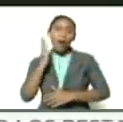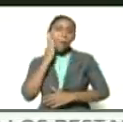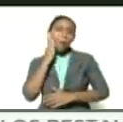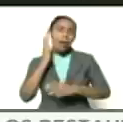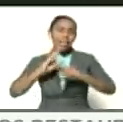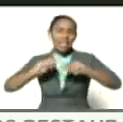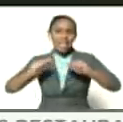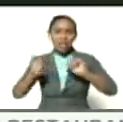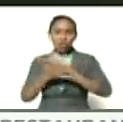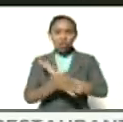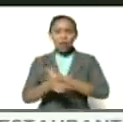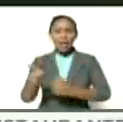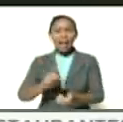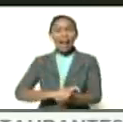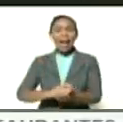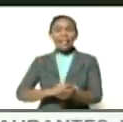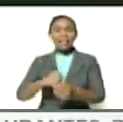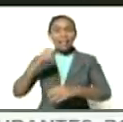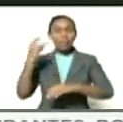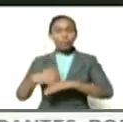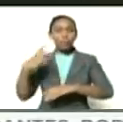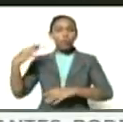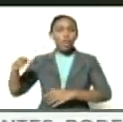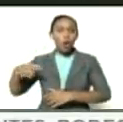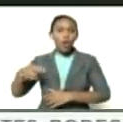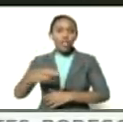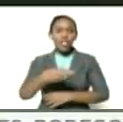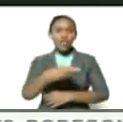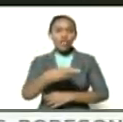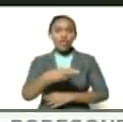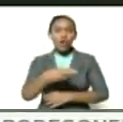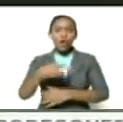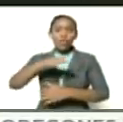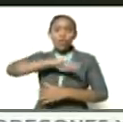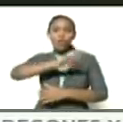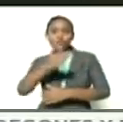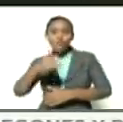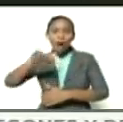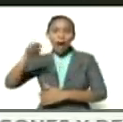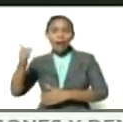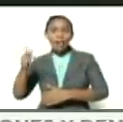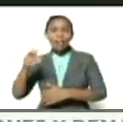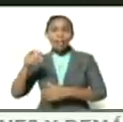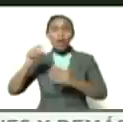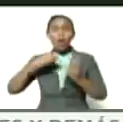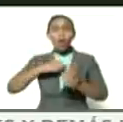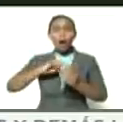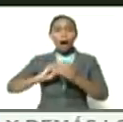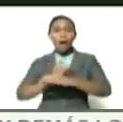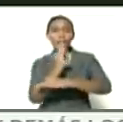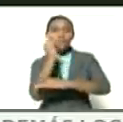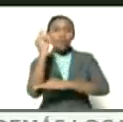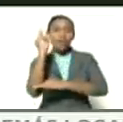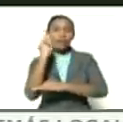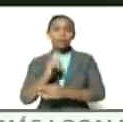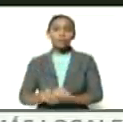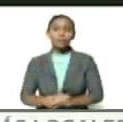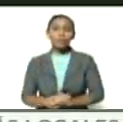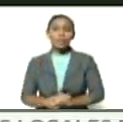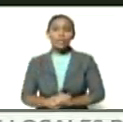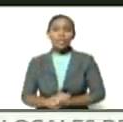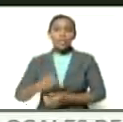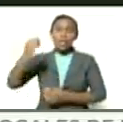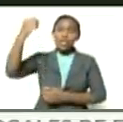el carácter sagrado de los ríos, de los mares, de los árboles, del